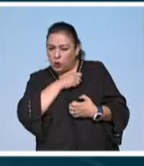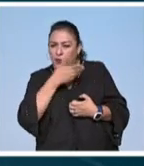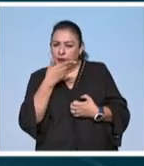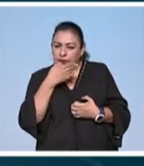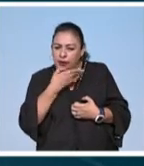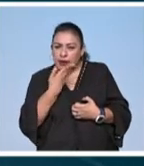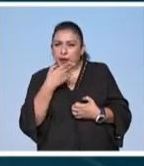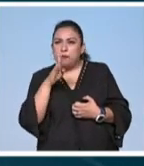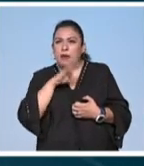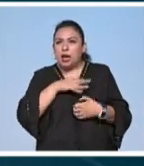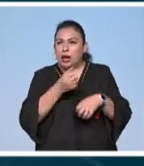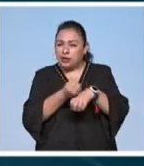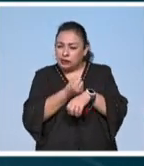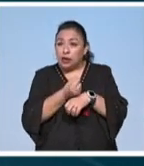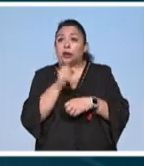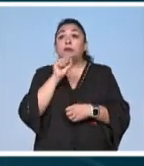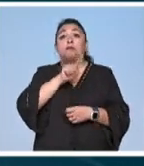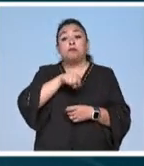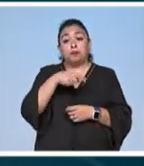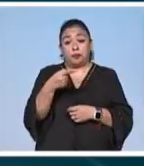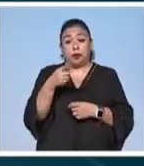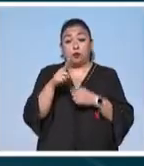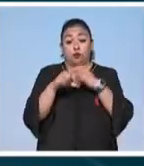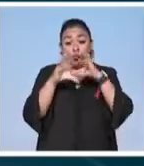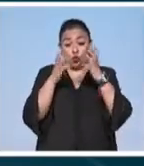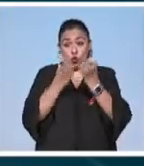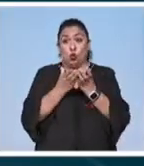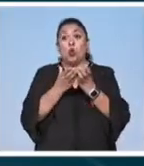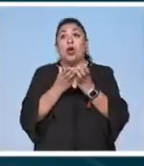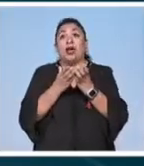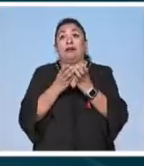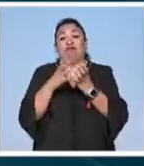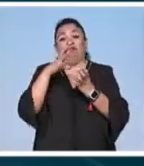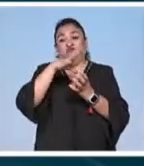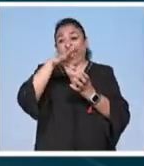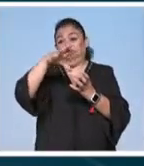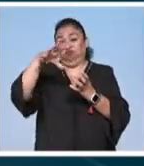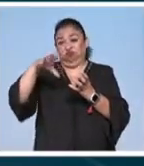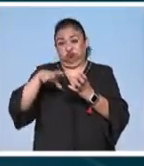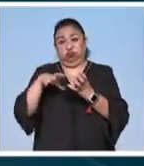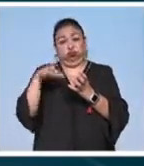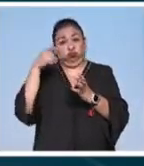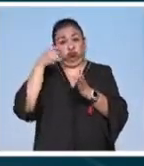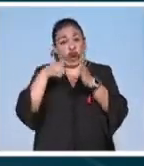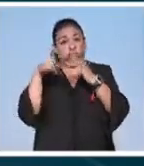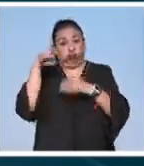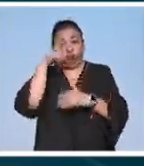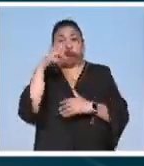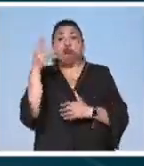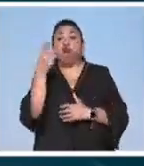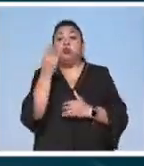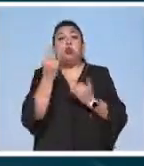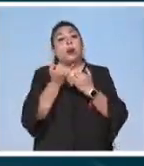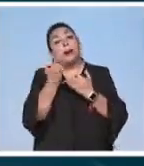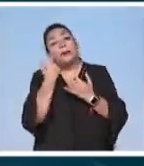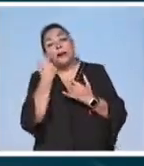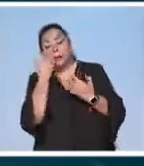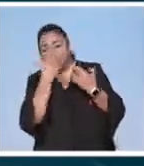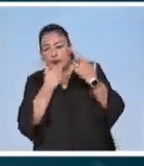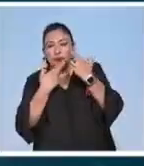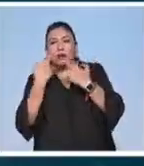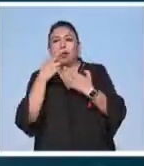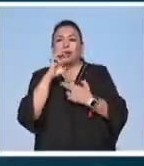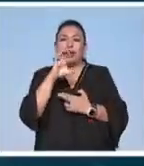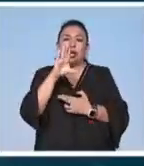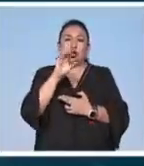vitales y de su sangre así el planeta y sus macro ecosistemas que son complejos necesitan de la medición de sus